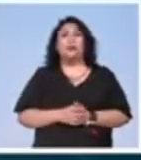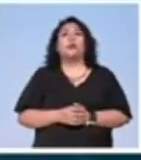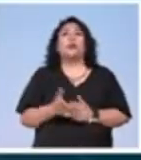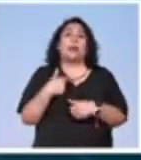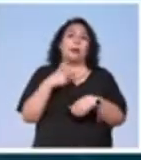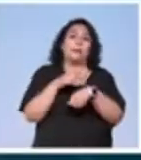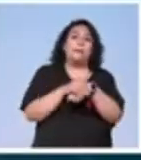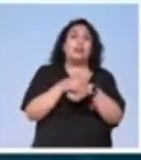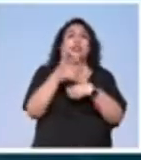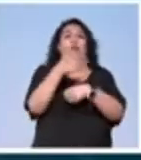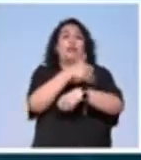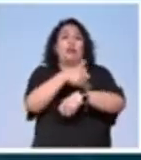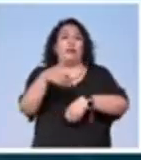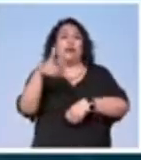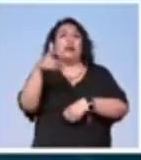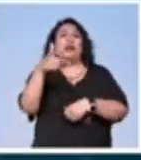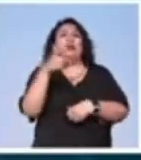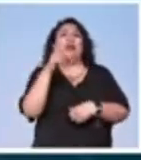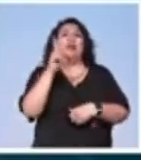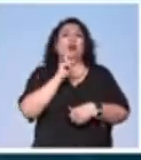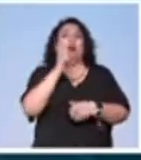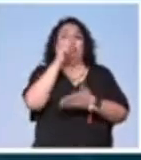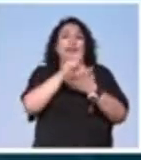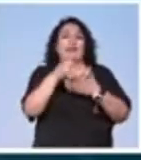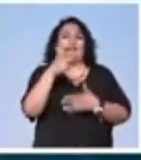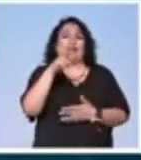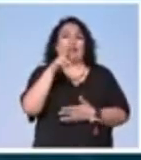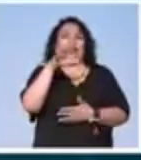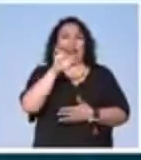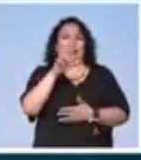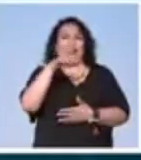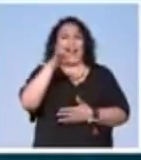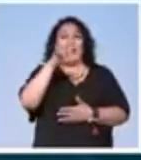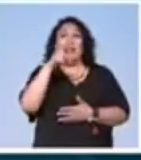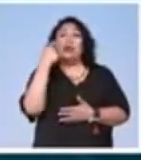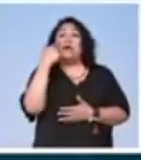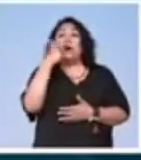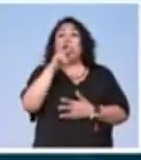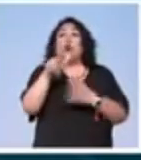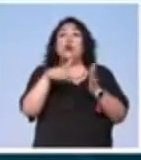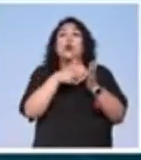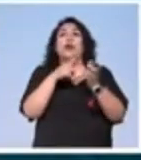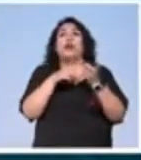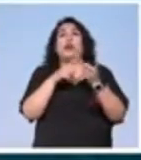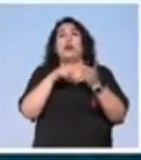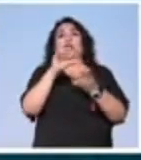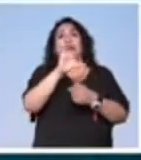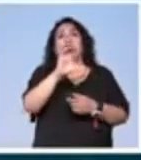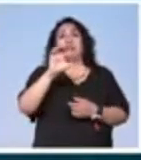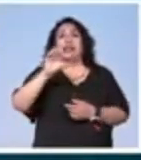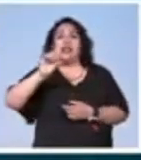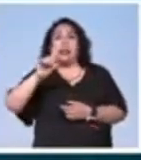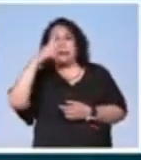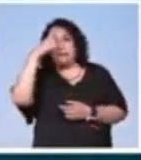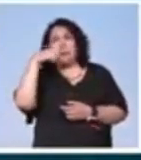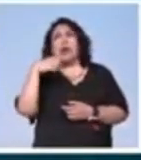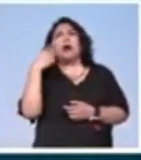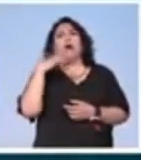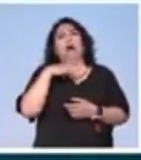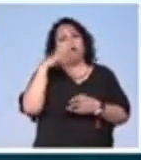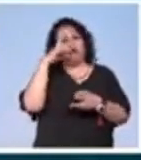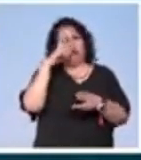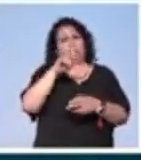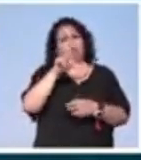Amigos, colegas y familiares de la artista mexicana Grace Quintanilla se dieron cita en el Centro de Cultura Digital para brindarle un